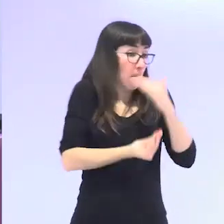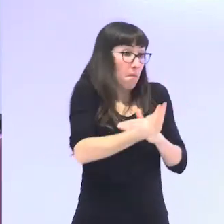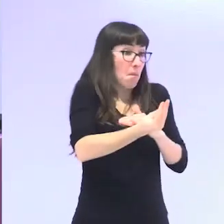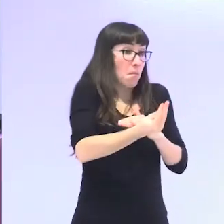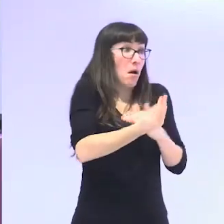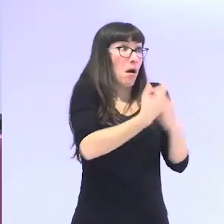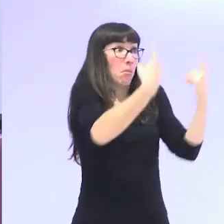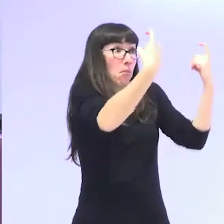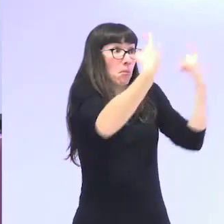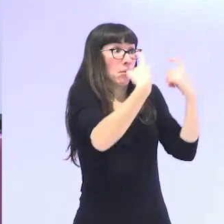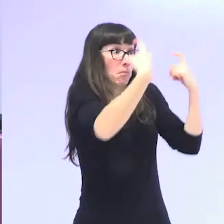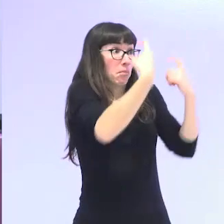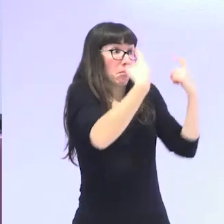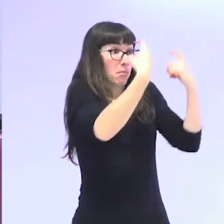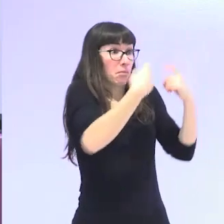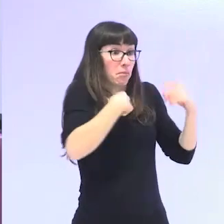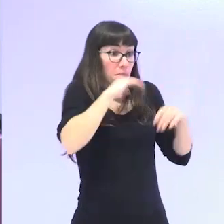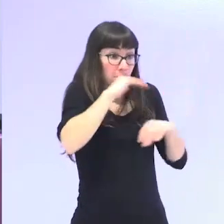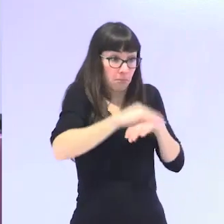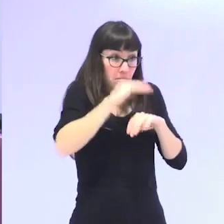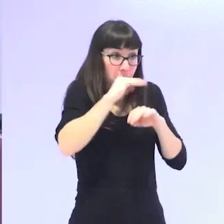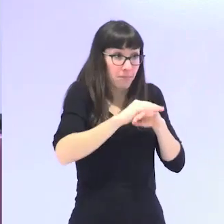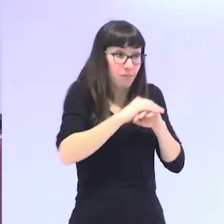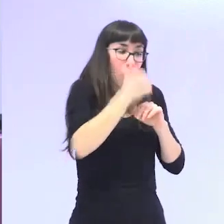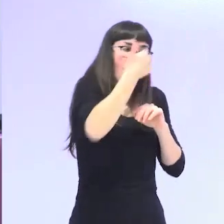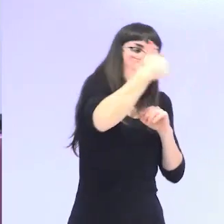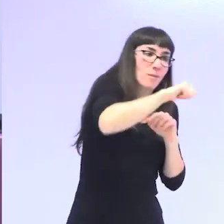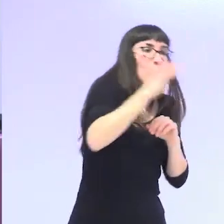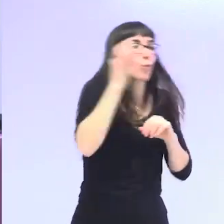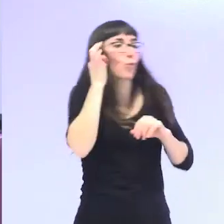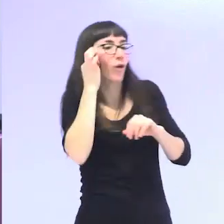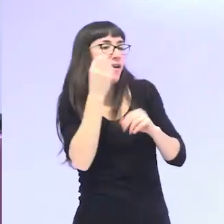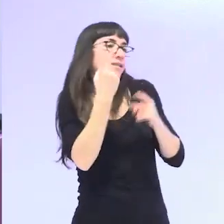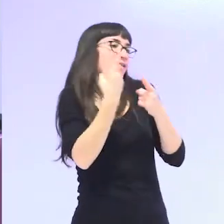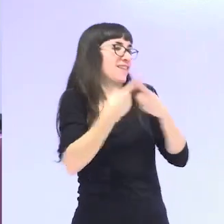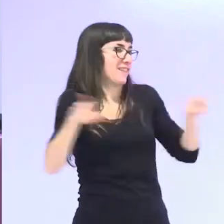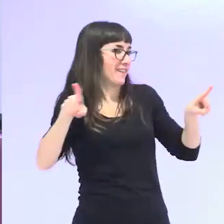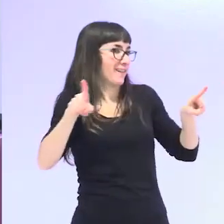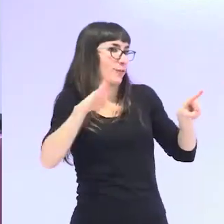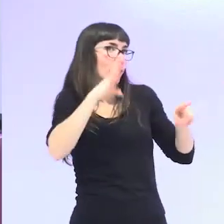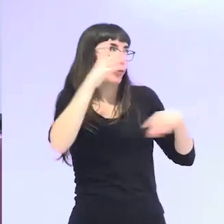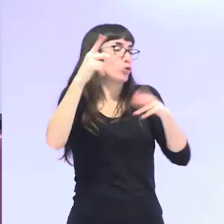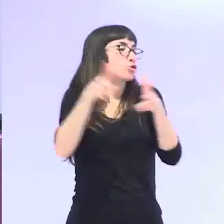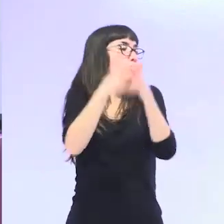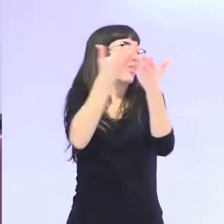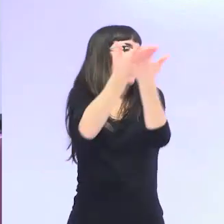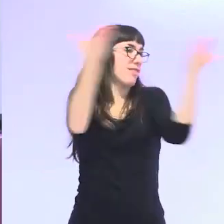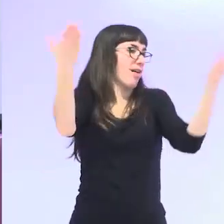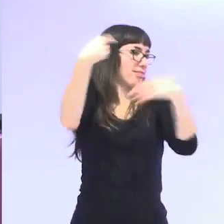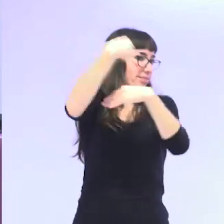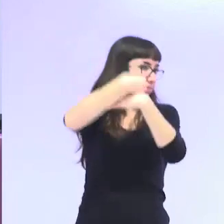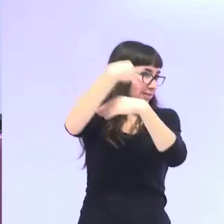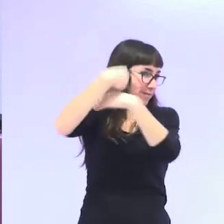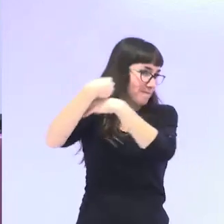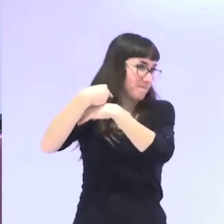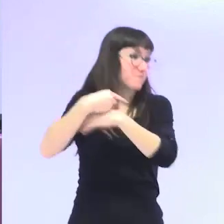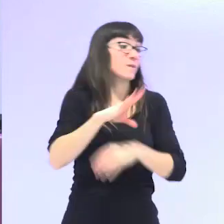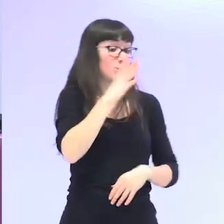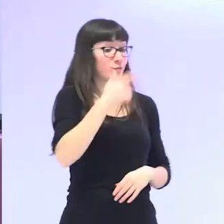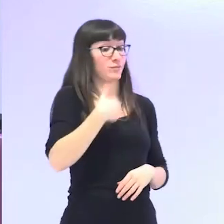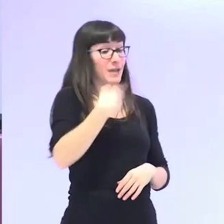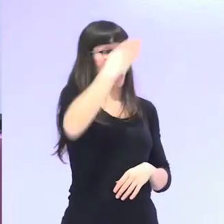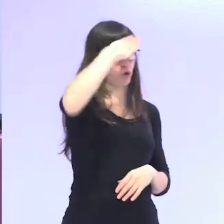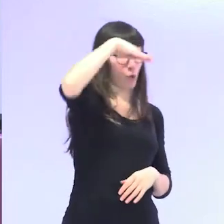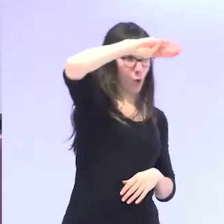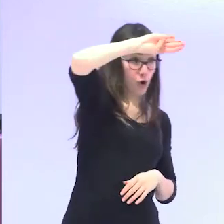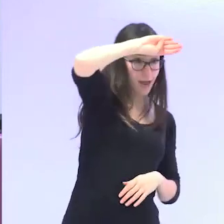que la sociedad espera que hagamos como hombres y como mujeres. Entonces, ¿desde qué posición yo investigo en estas ciencias, en la antropología y